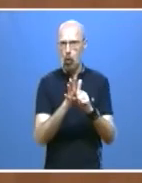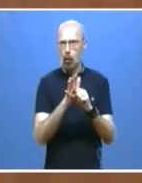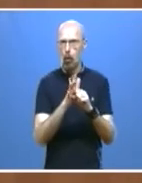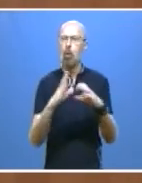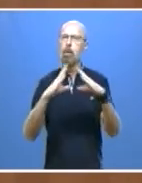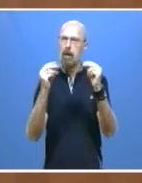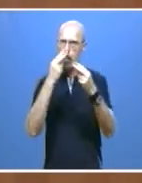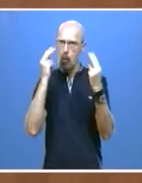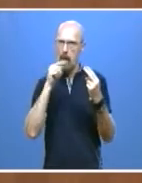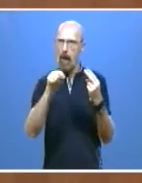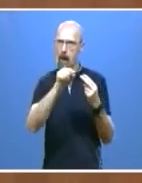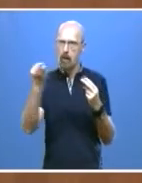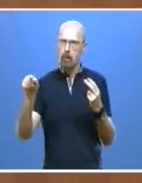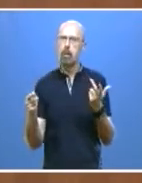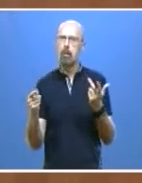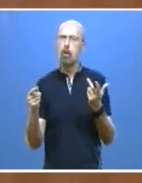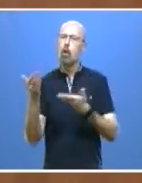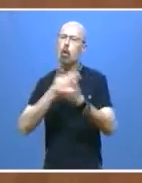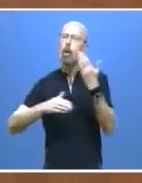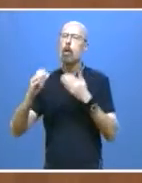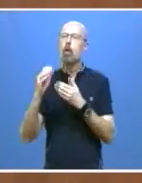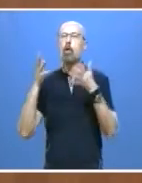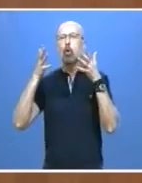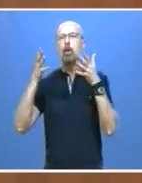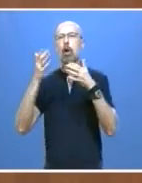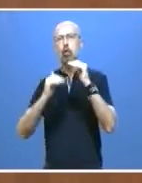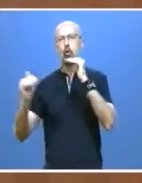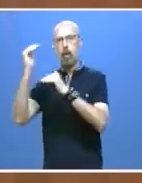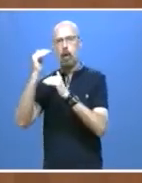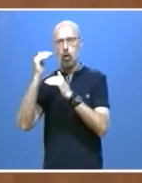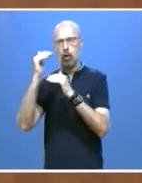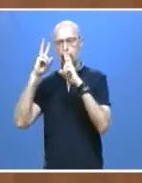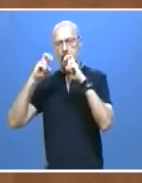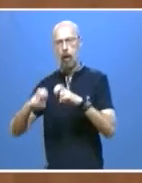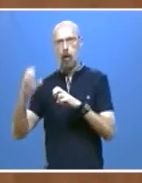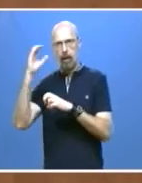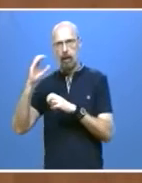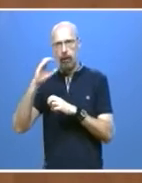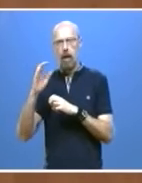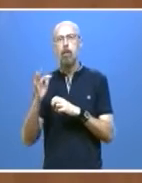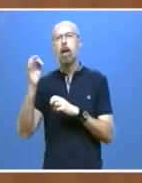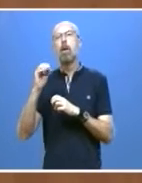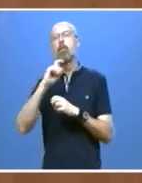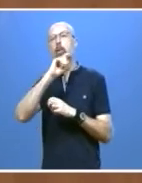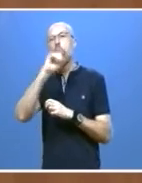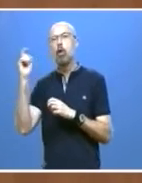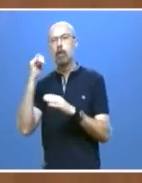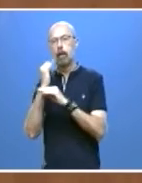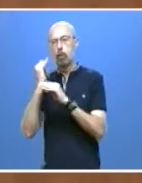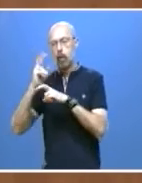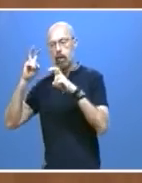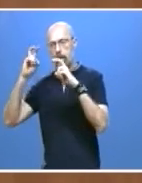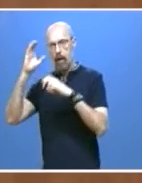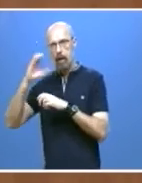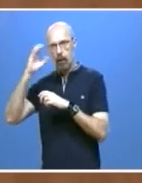colaboración con el Consejo Superior de Investigaciones Científicas y la fundación del Instituto de Estudios de Ciencias para la Salud de Castilla y